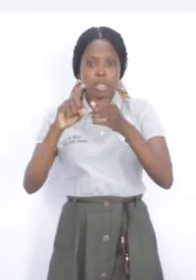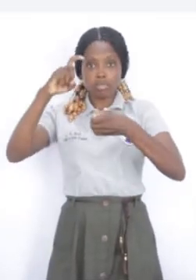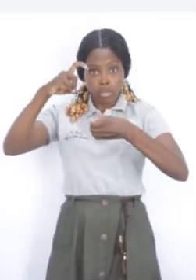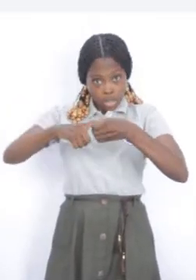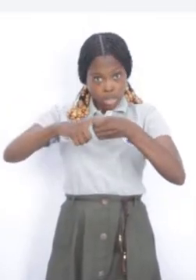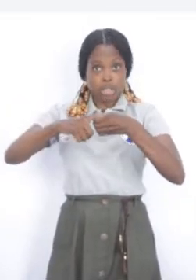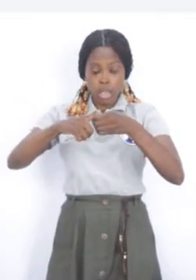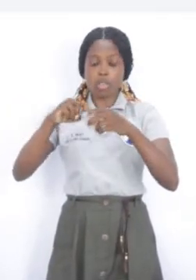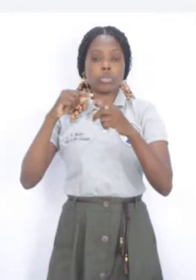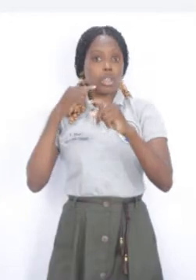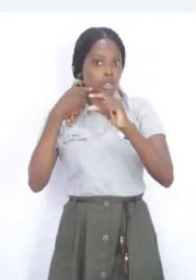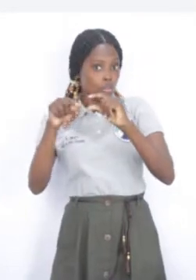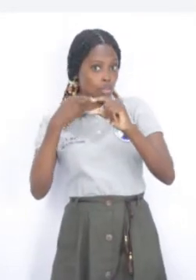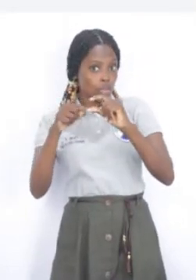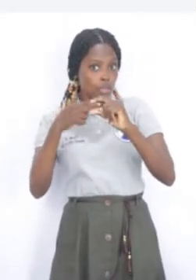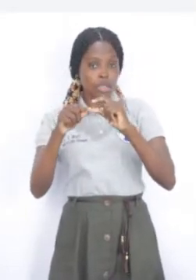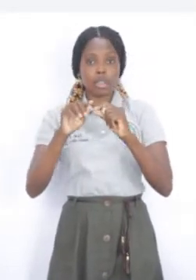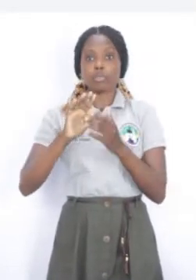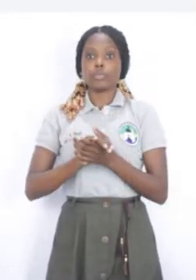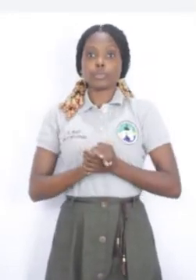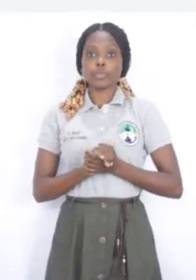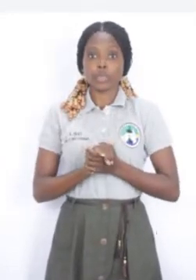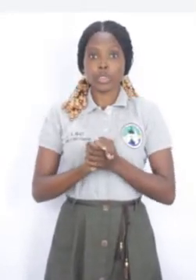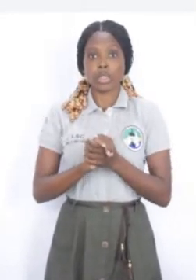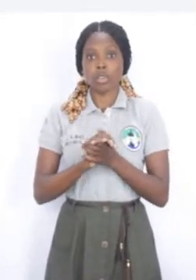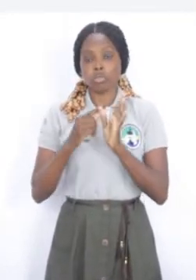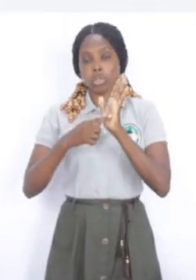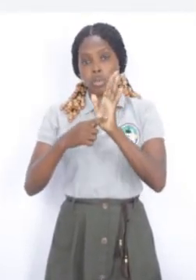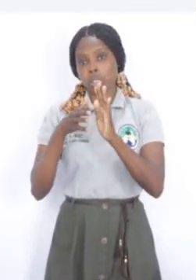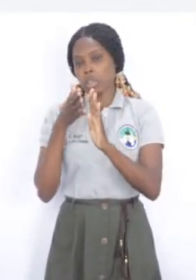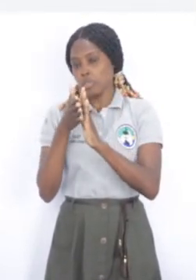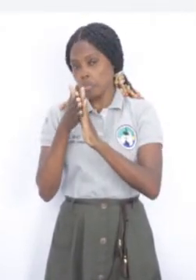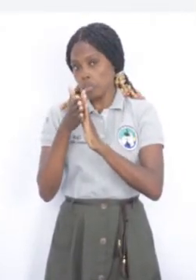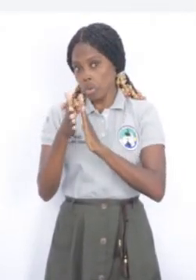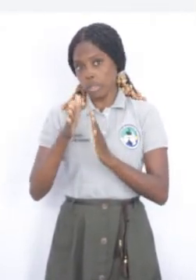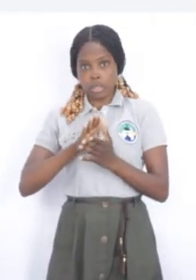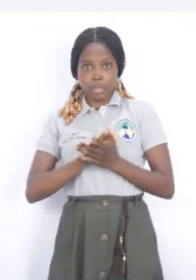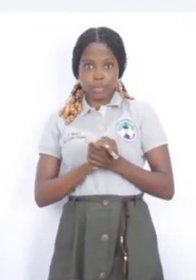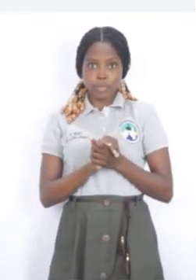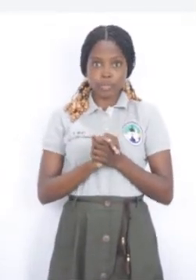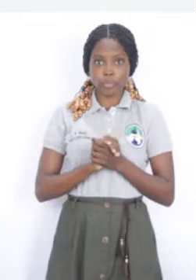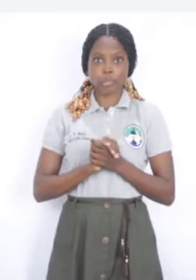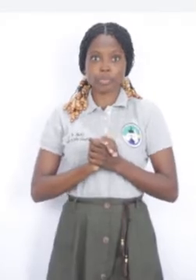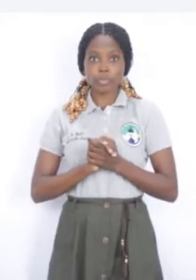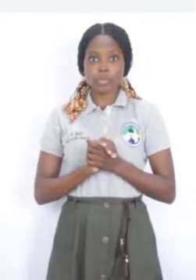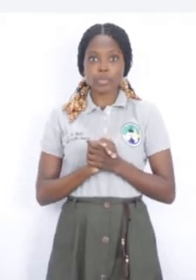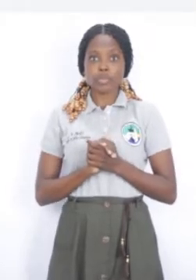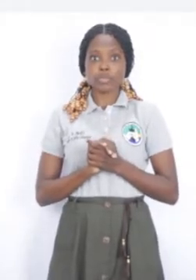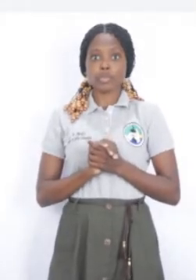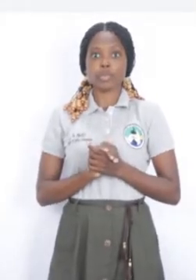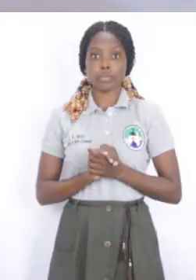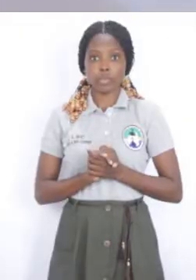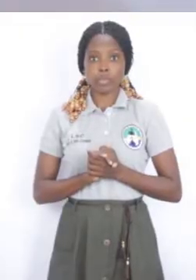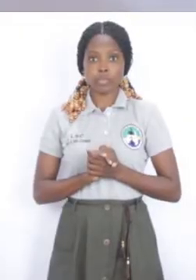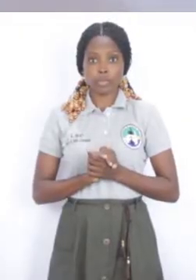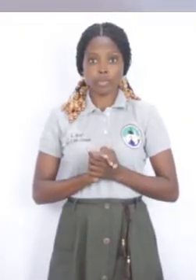sistema certificará que se realizó el derecho al sufragio dentro del proceso y enviará un mensaje de confirmación a tu correo electrónico.